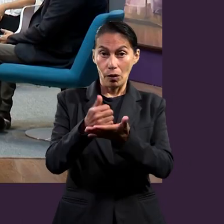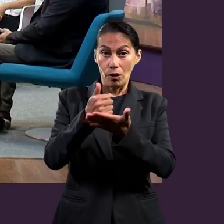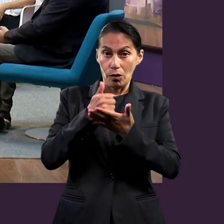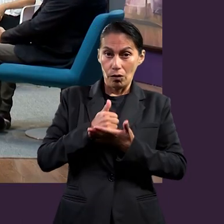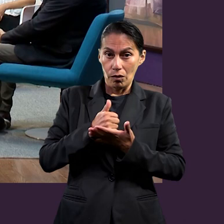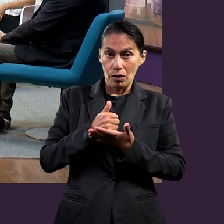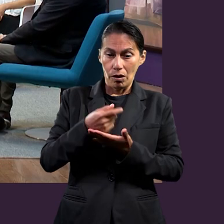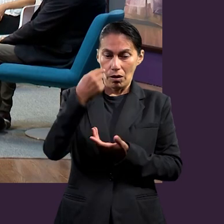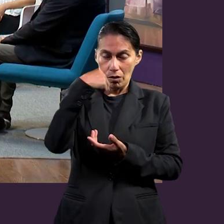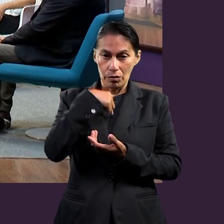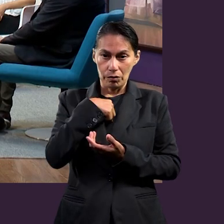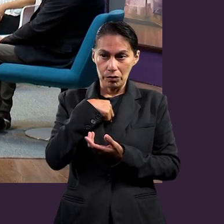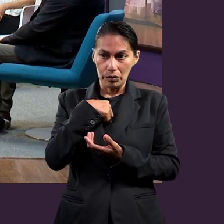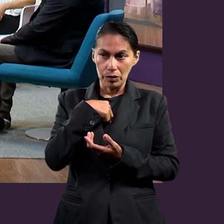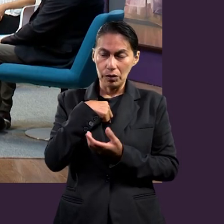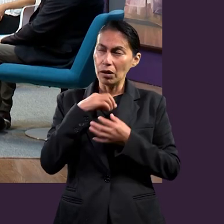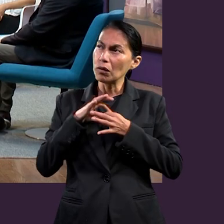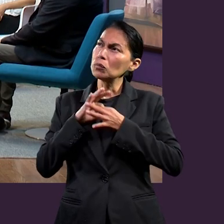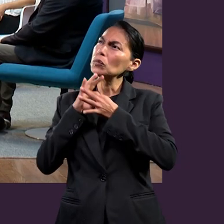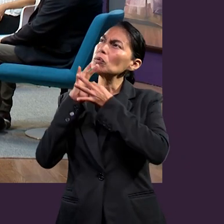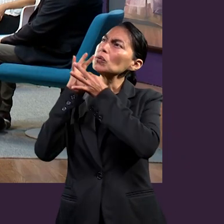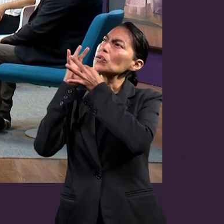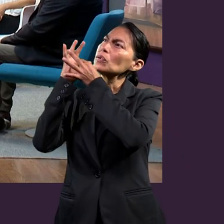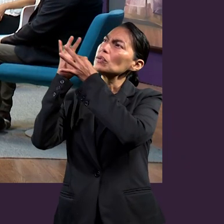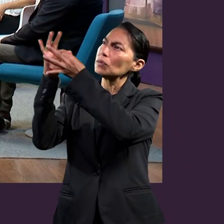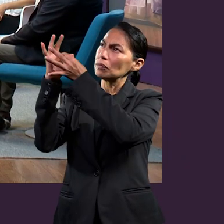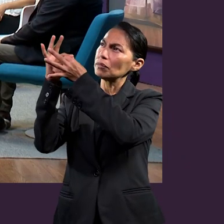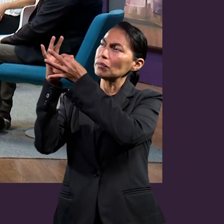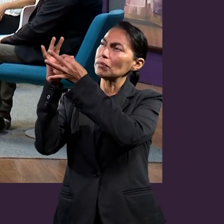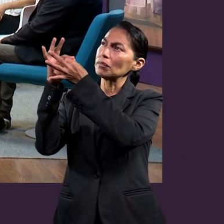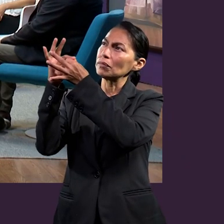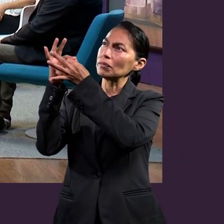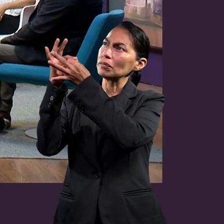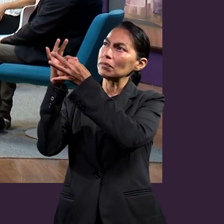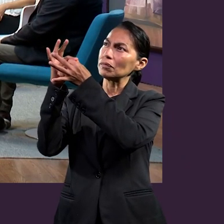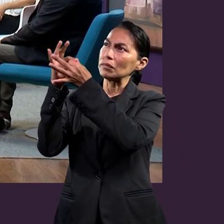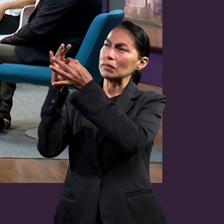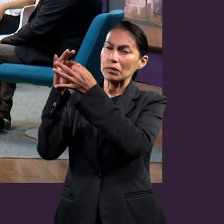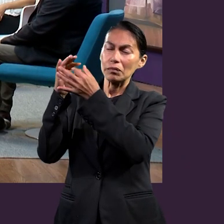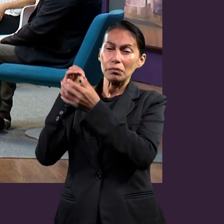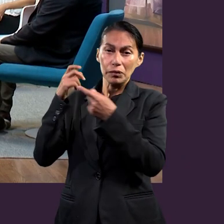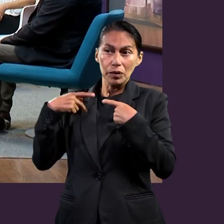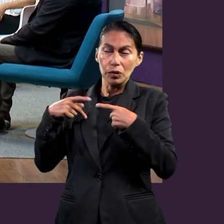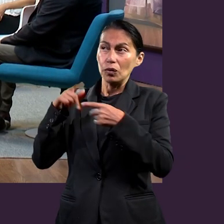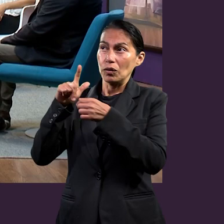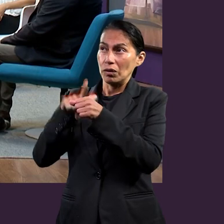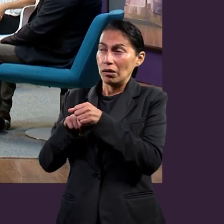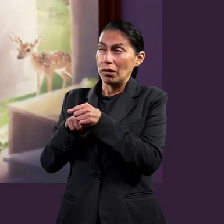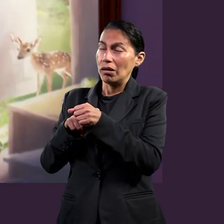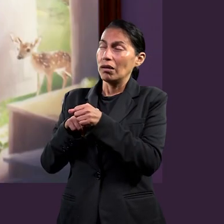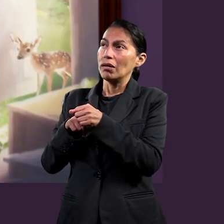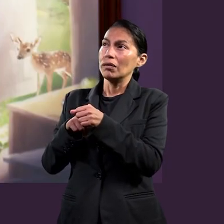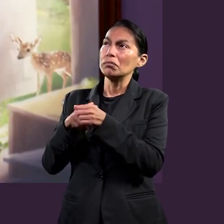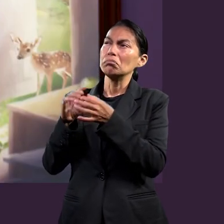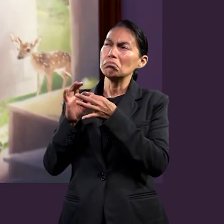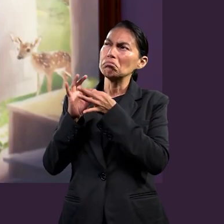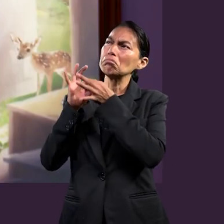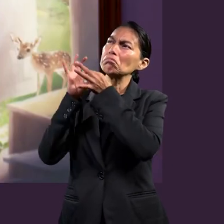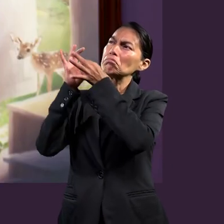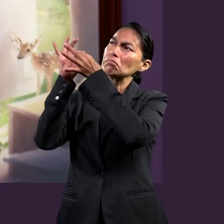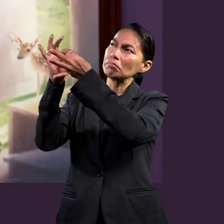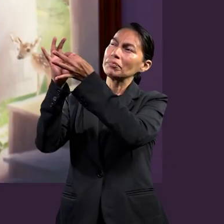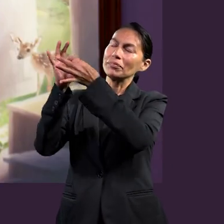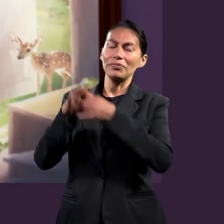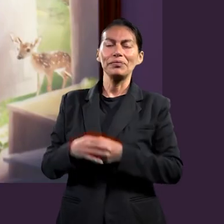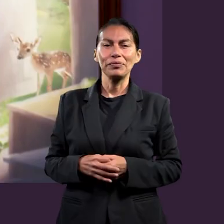tener una relación personal nosotros con Cristo para poder tener una buena relación con Él.